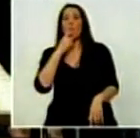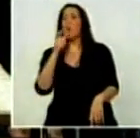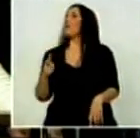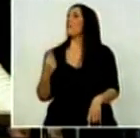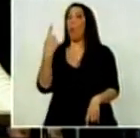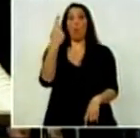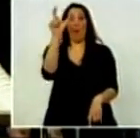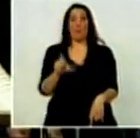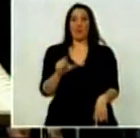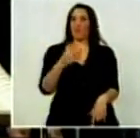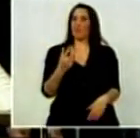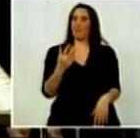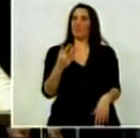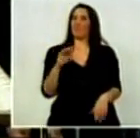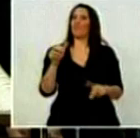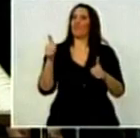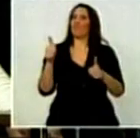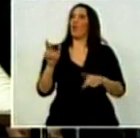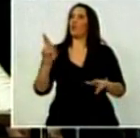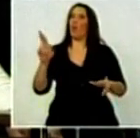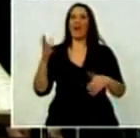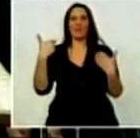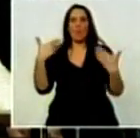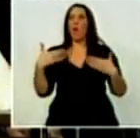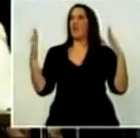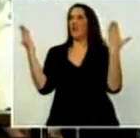la suerte de ir a una universidad